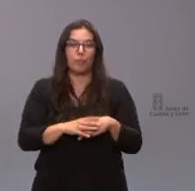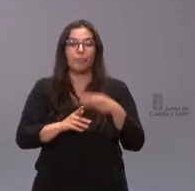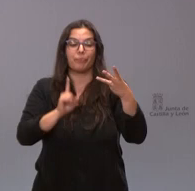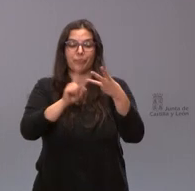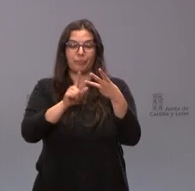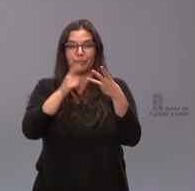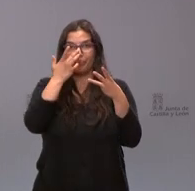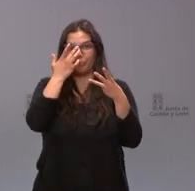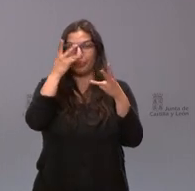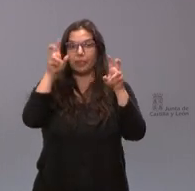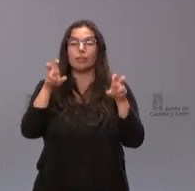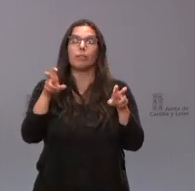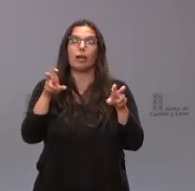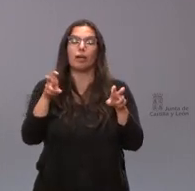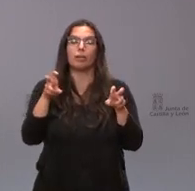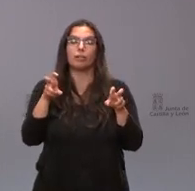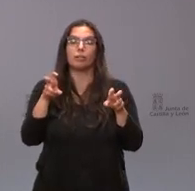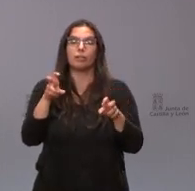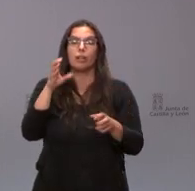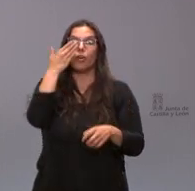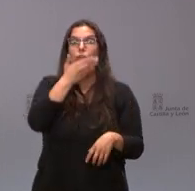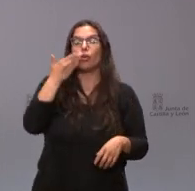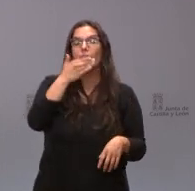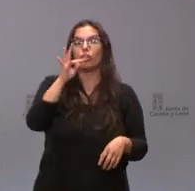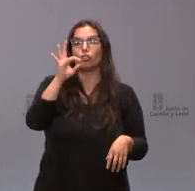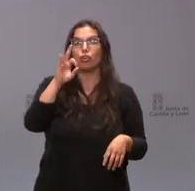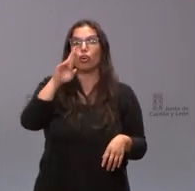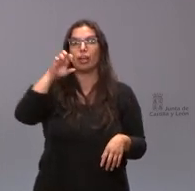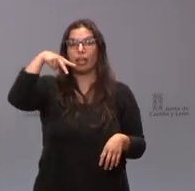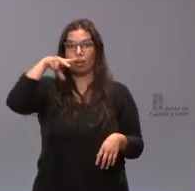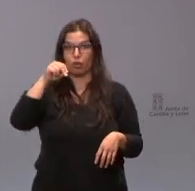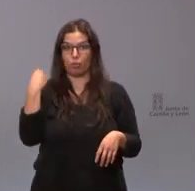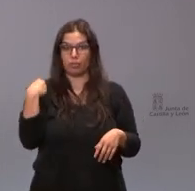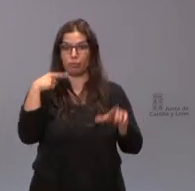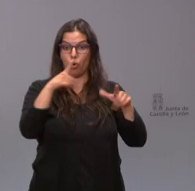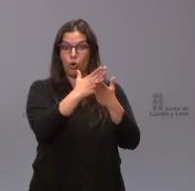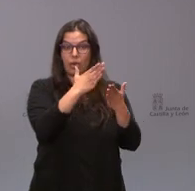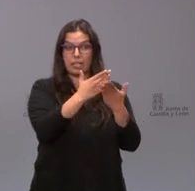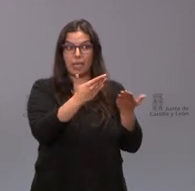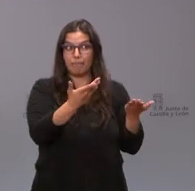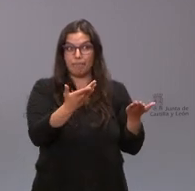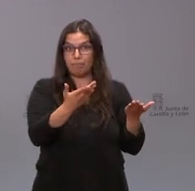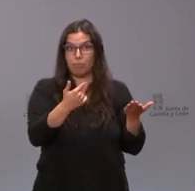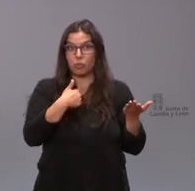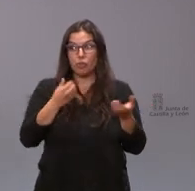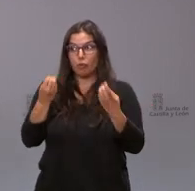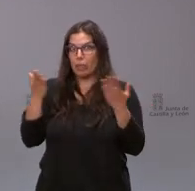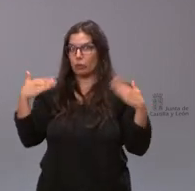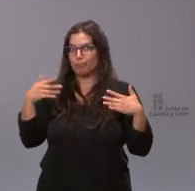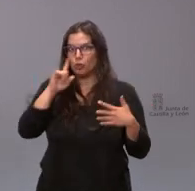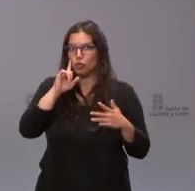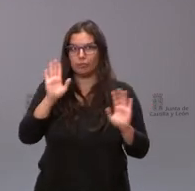relación con el centro de Toreno y el aula que usted dice pues no tengo no tengo información